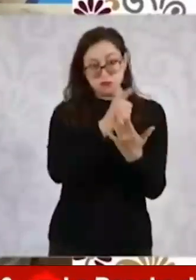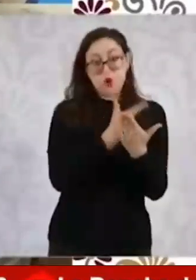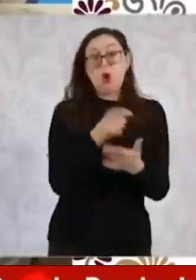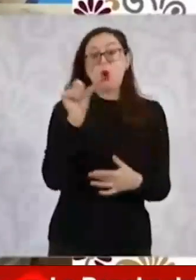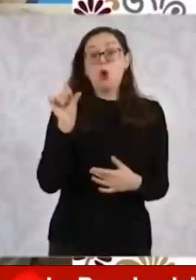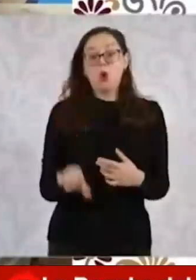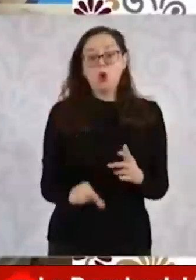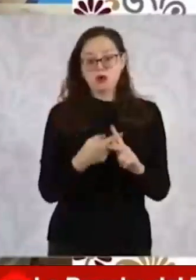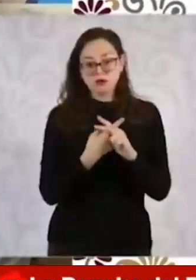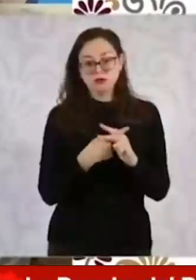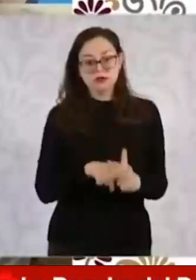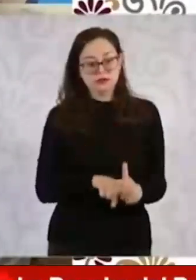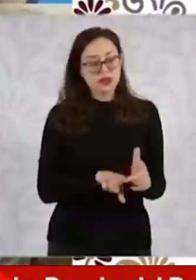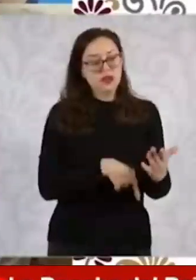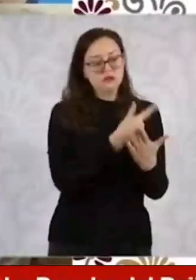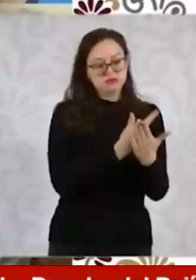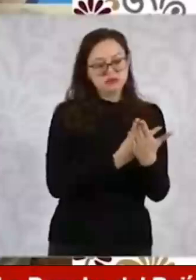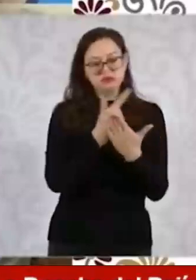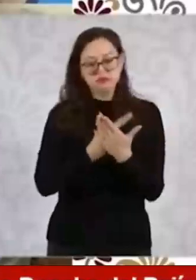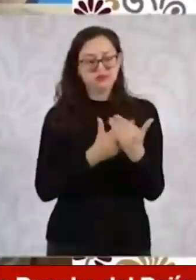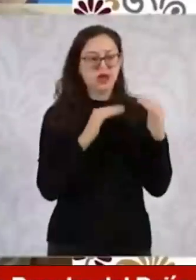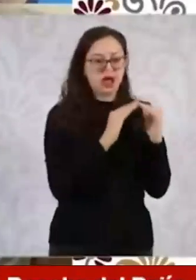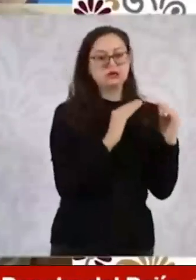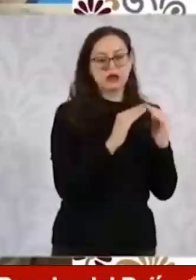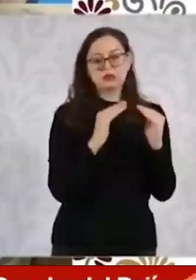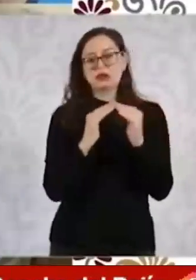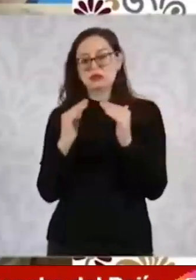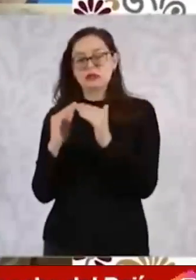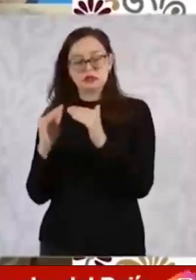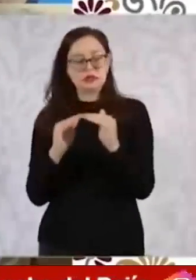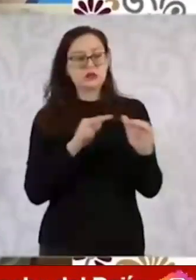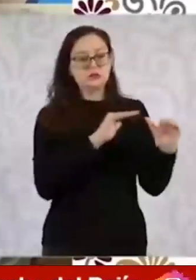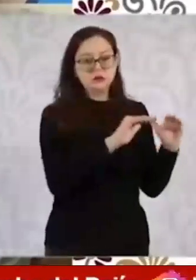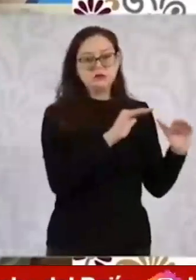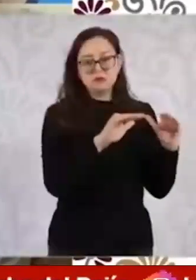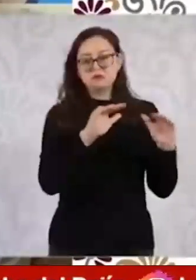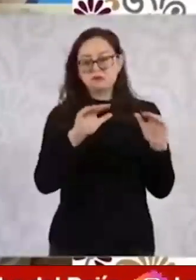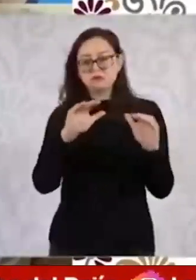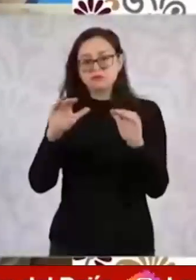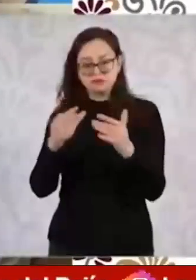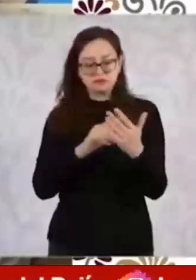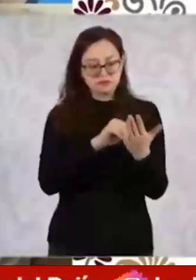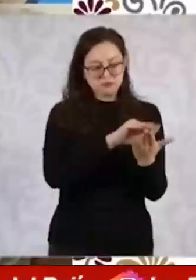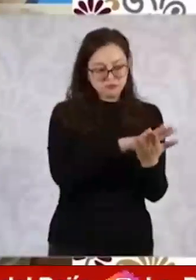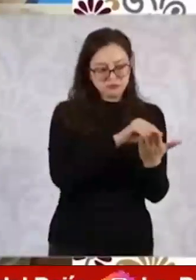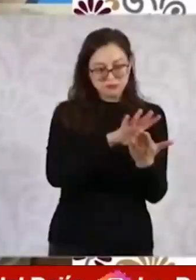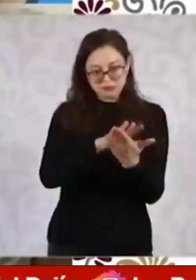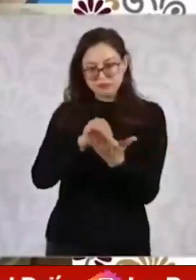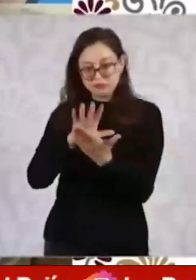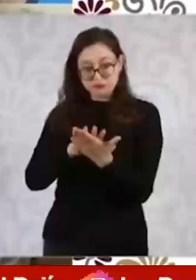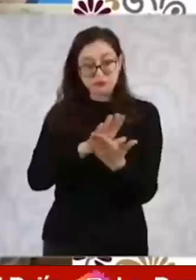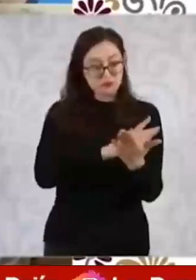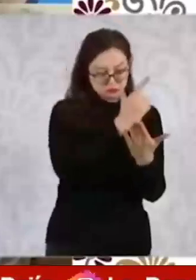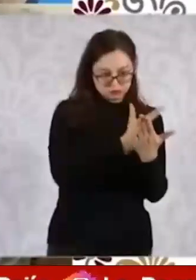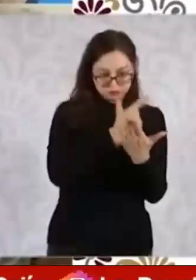algún centro de salud por la gravedad o descontrol de su estado de salud. Mencionar que una vez implementado este